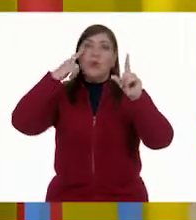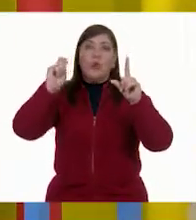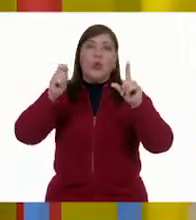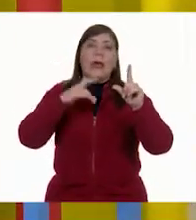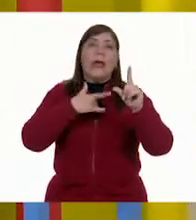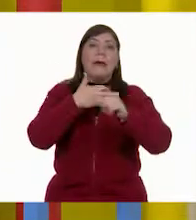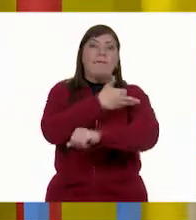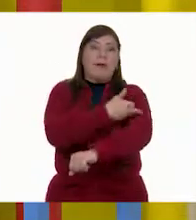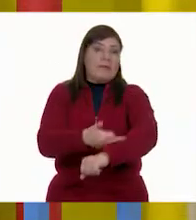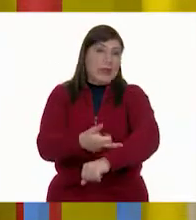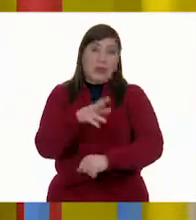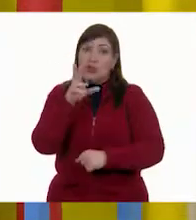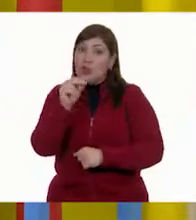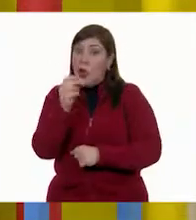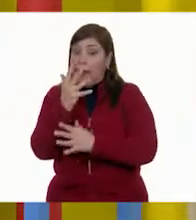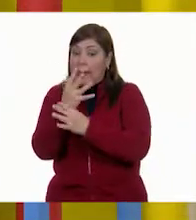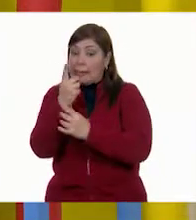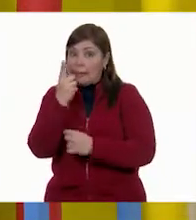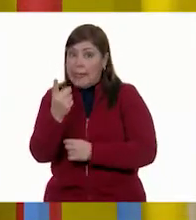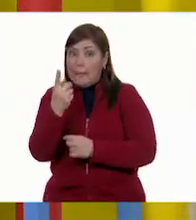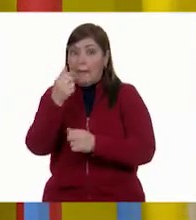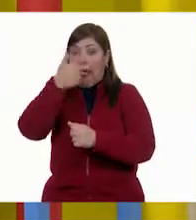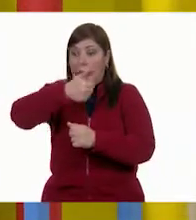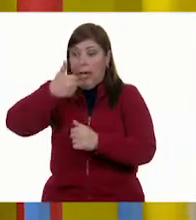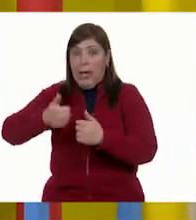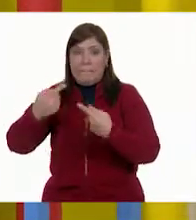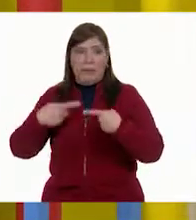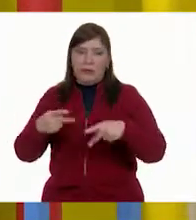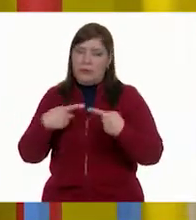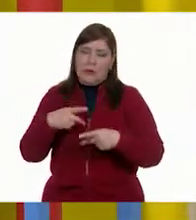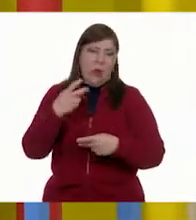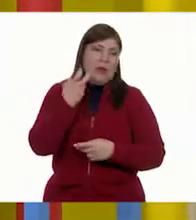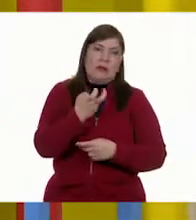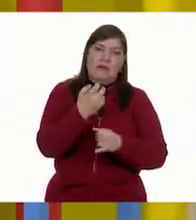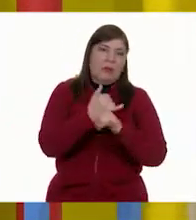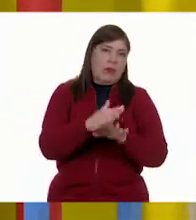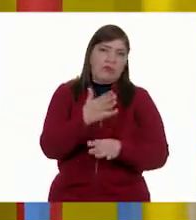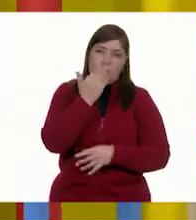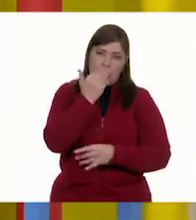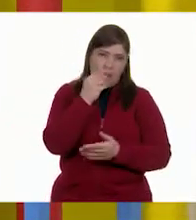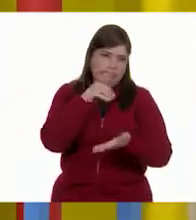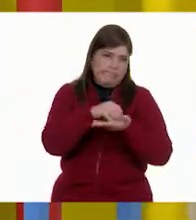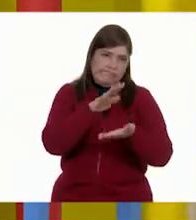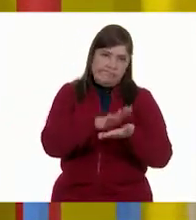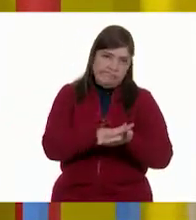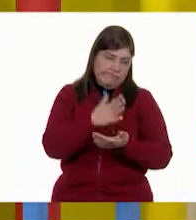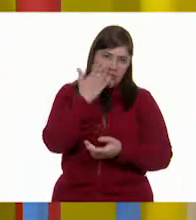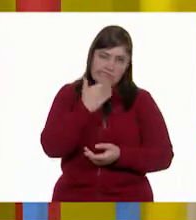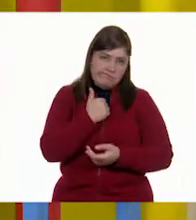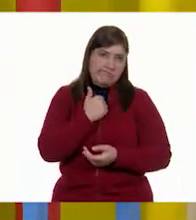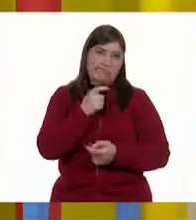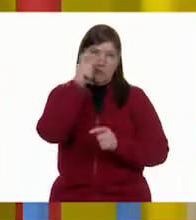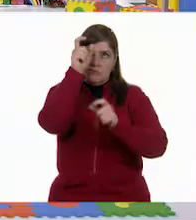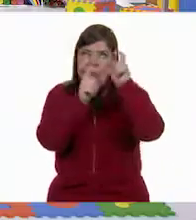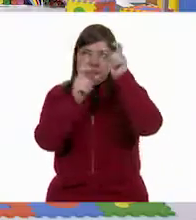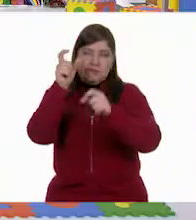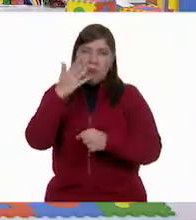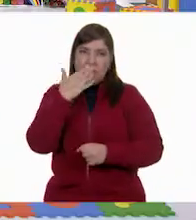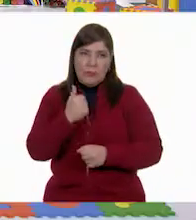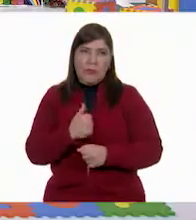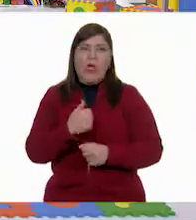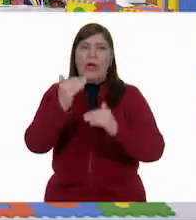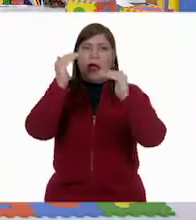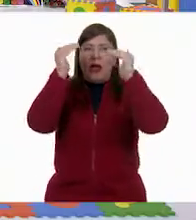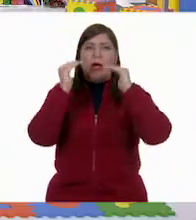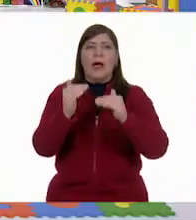personas. Es un dato con el cual no contamos con la información. En nuestra gráfica de barras. Muy bien. ponemos entonces abajo de